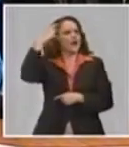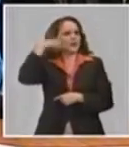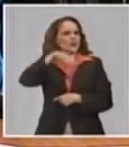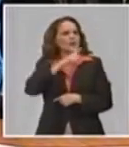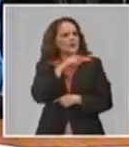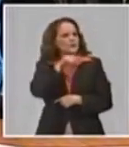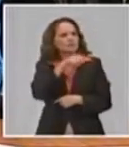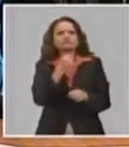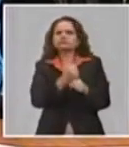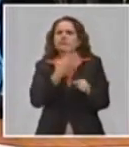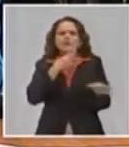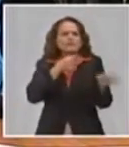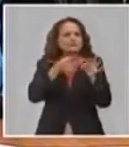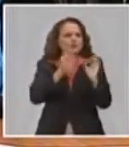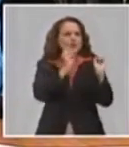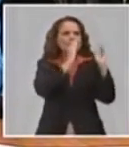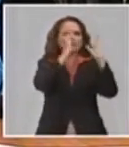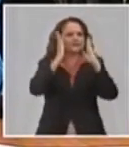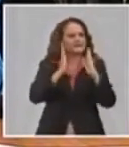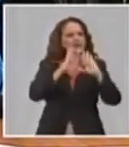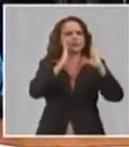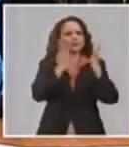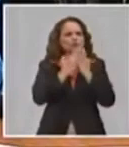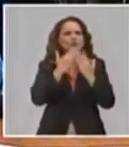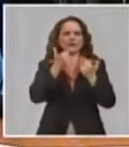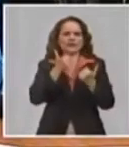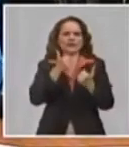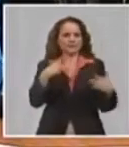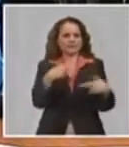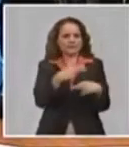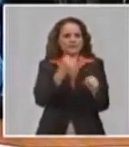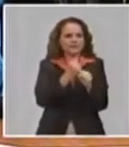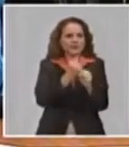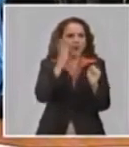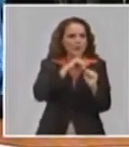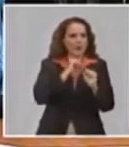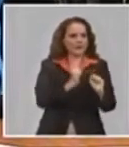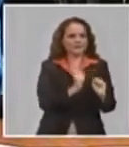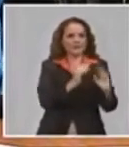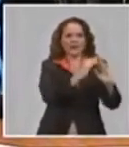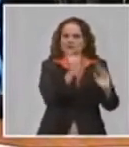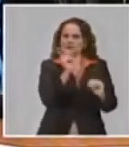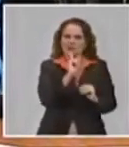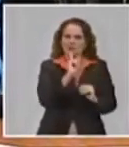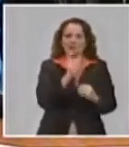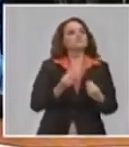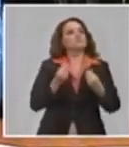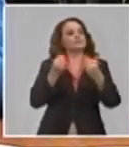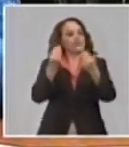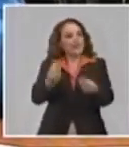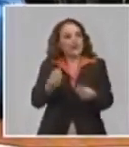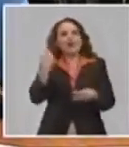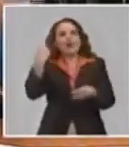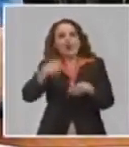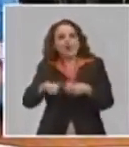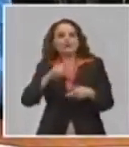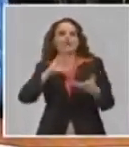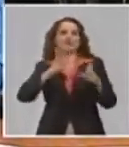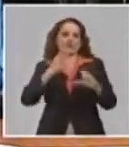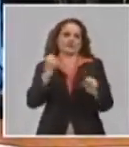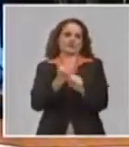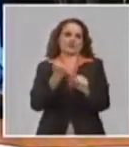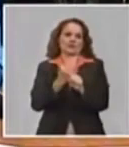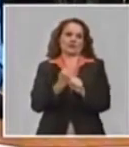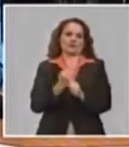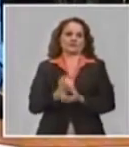laboral, porque ante la interrupción laboral la principal protección que se le puede dar a un trabajador es buscarle